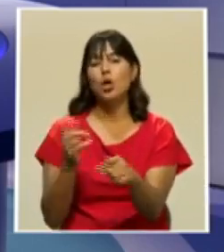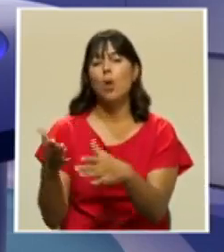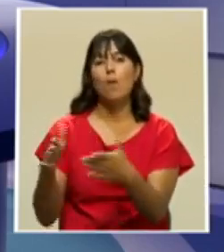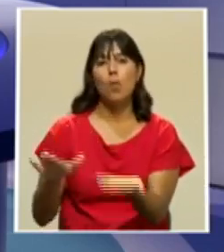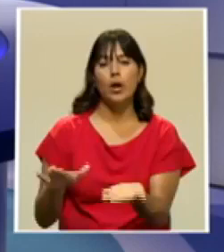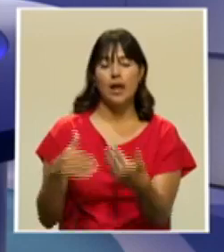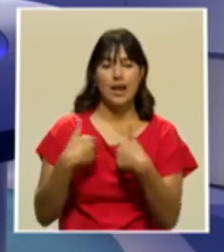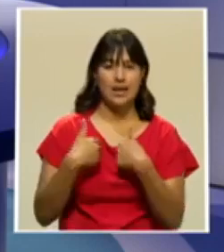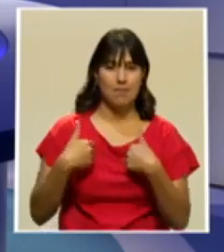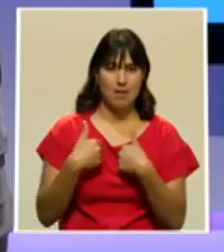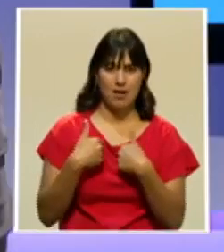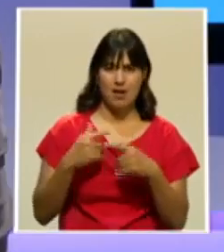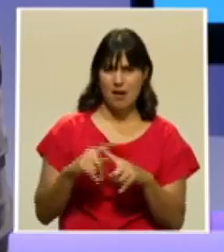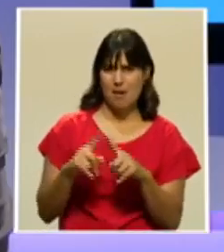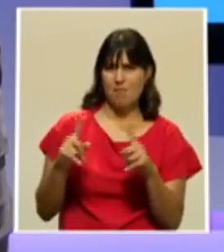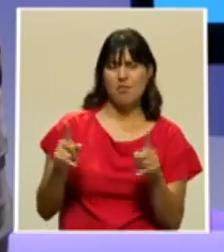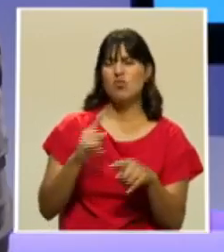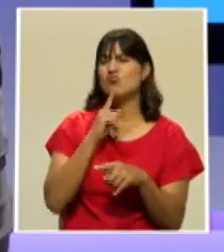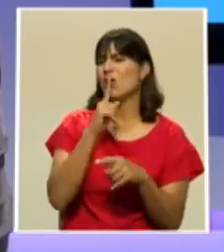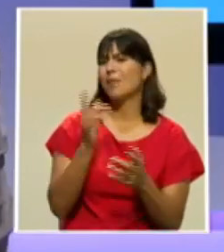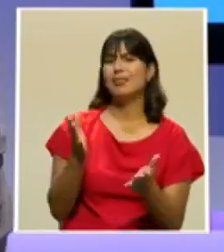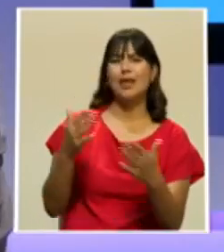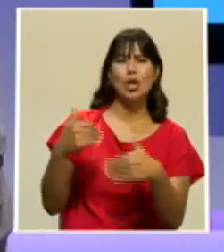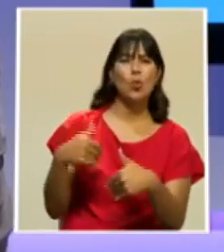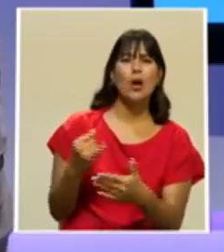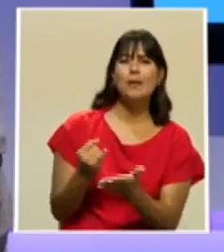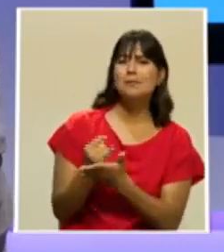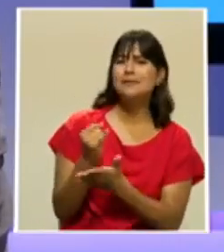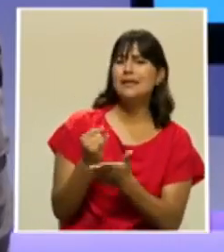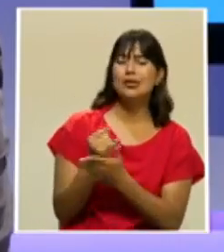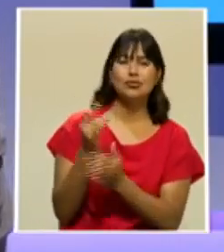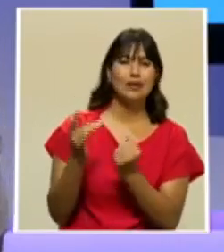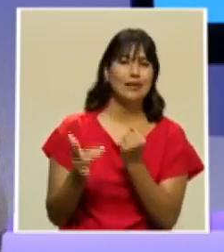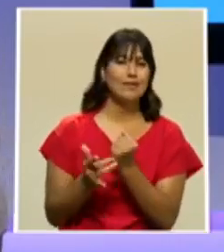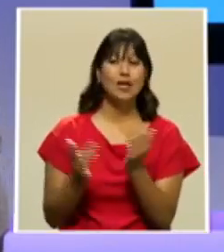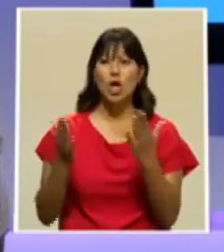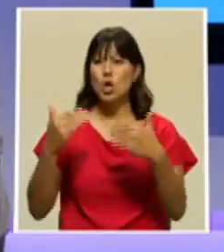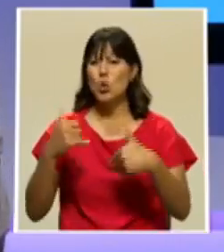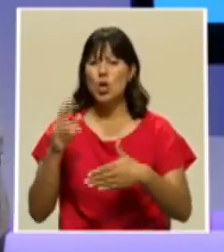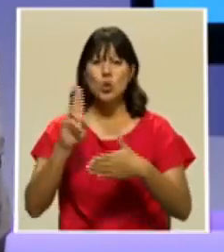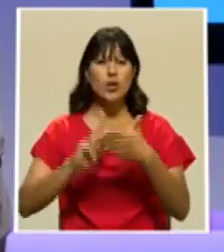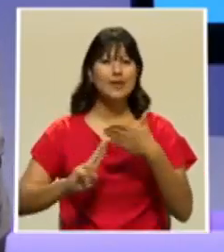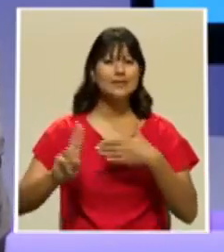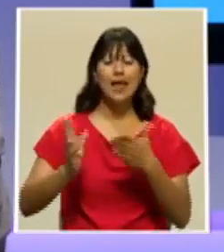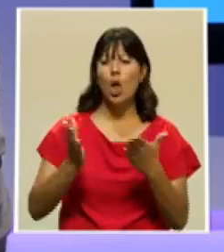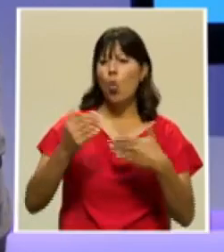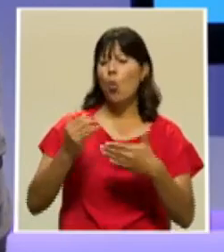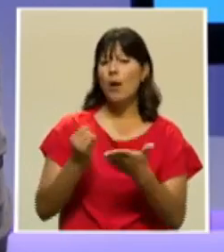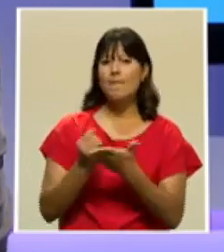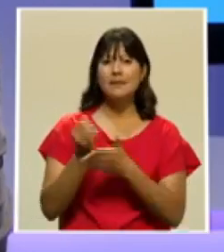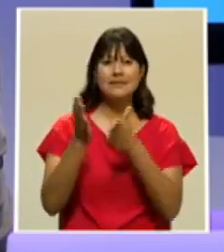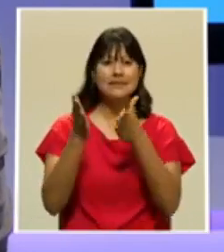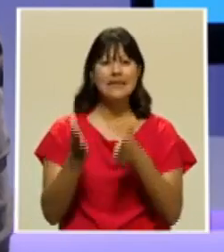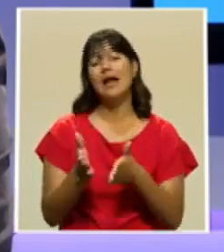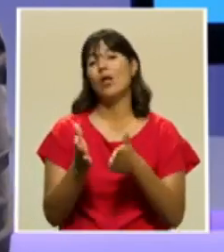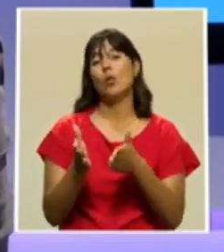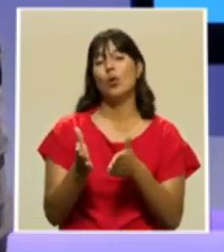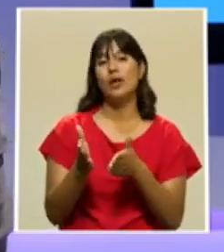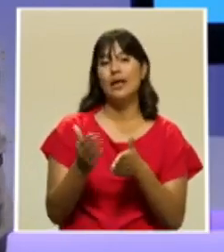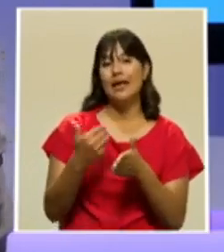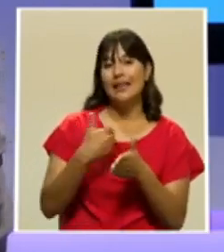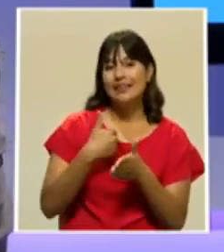Básicamente no hay ninguna autoridad científica, ninguna universidad, ningún investigador que haya visto este estudio que pueda